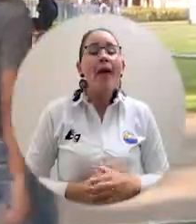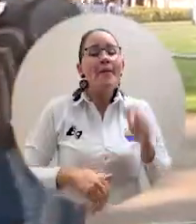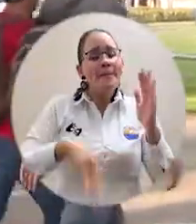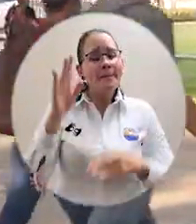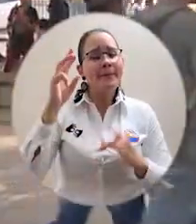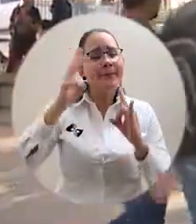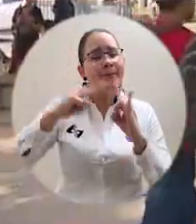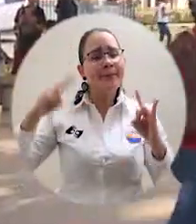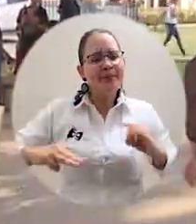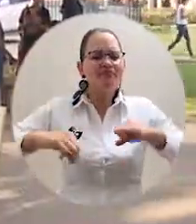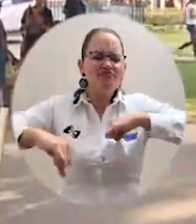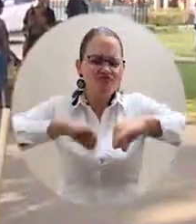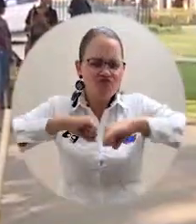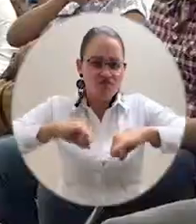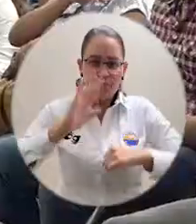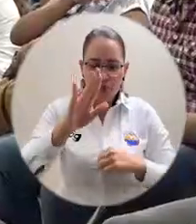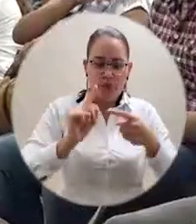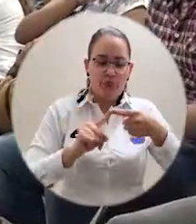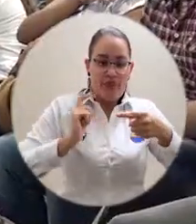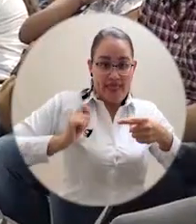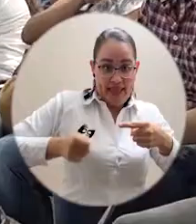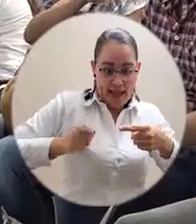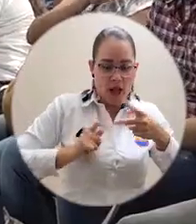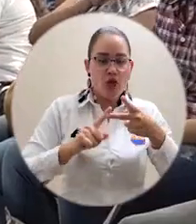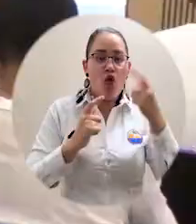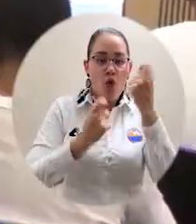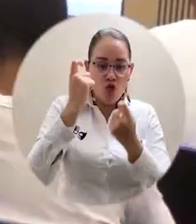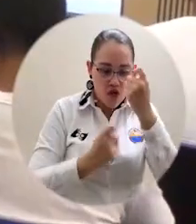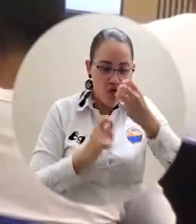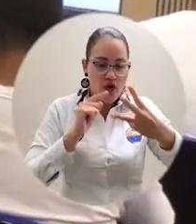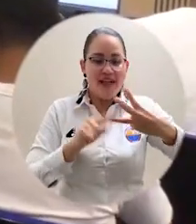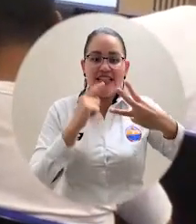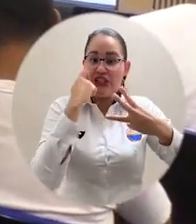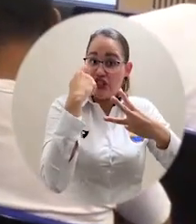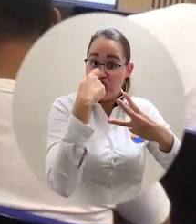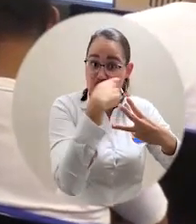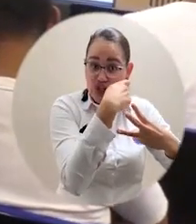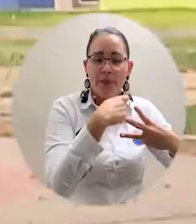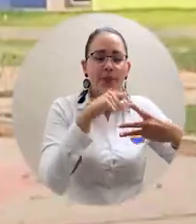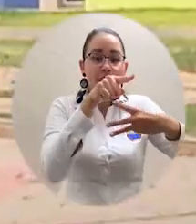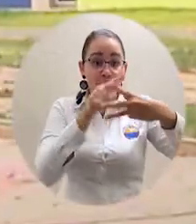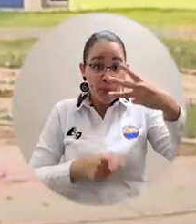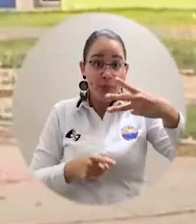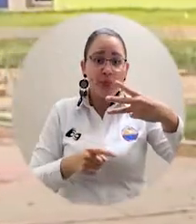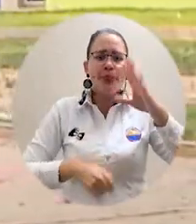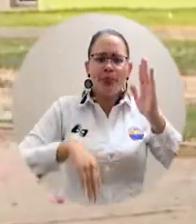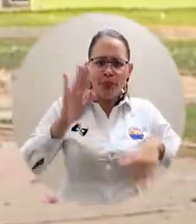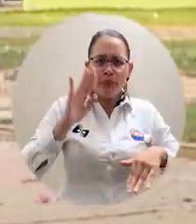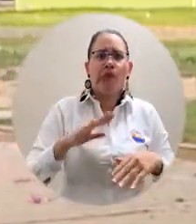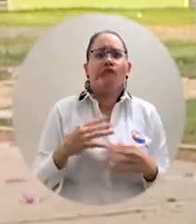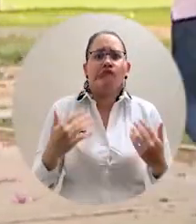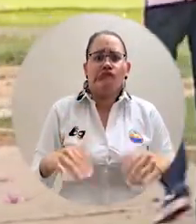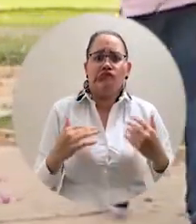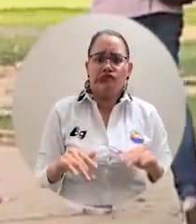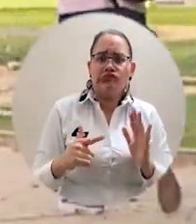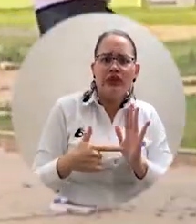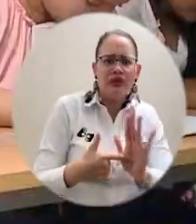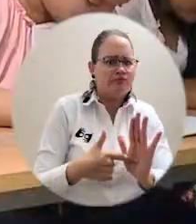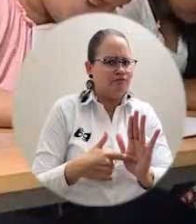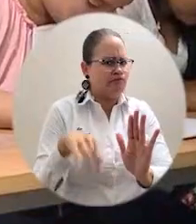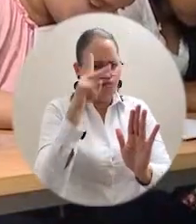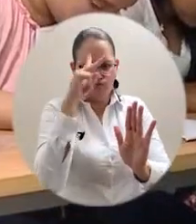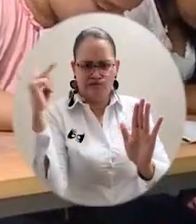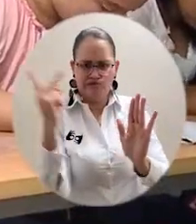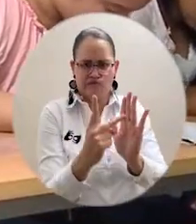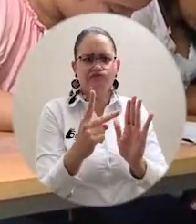Reafirmando la calidad en los procesos educativos de la institución, los programas de Derecho, Contaduría y Odontología han sido destacados